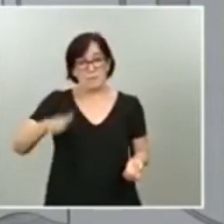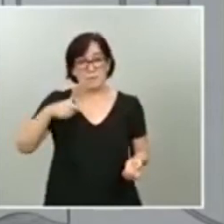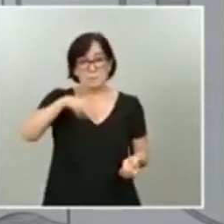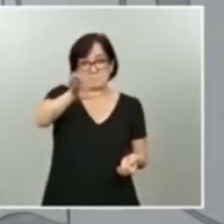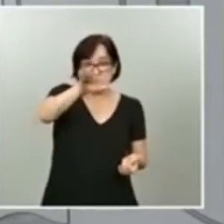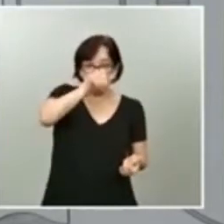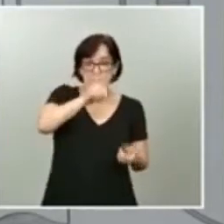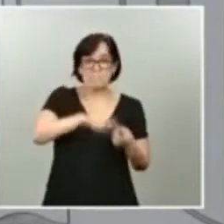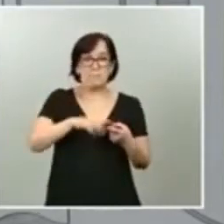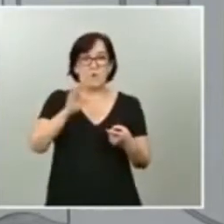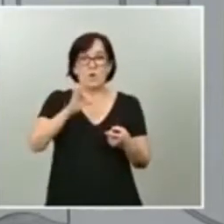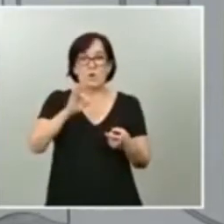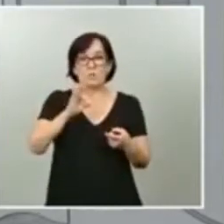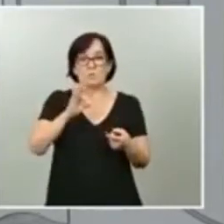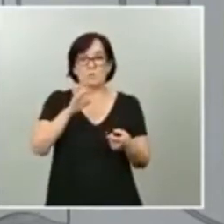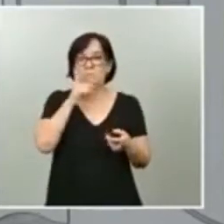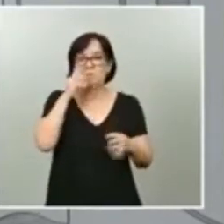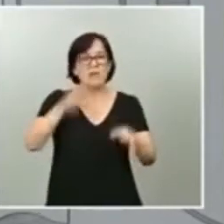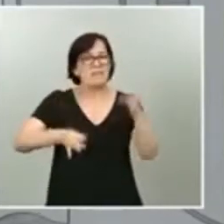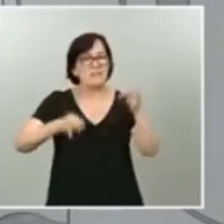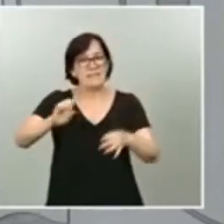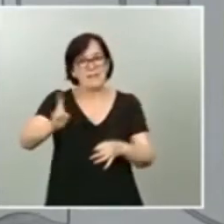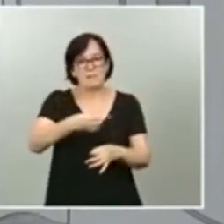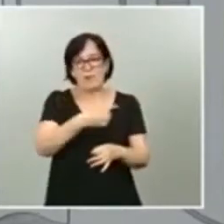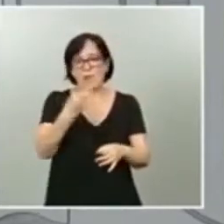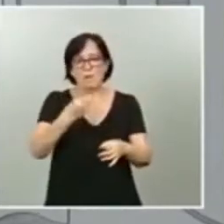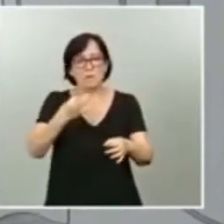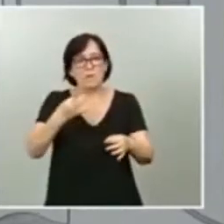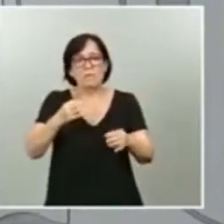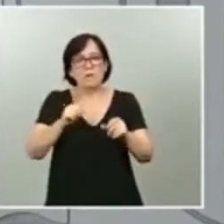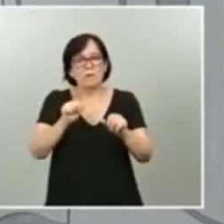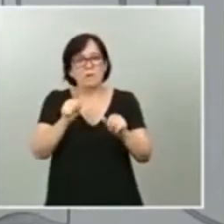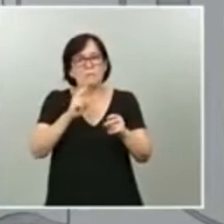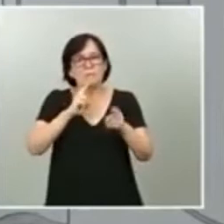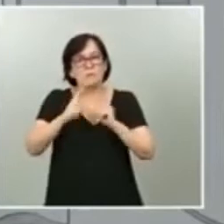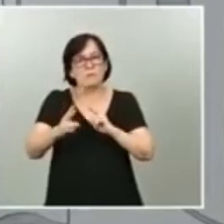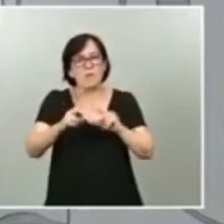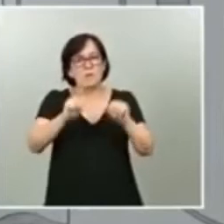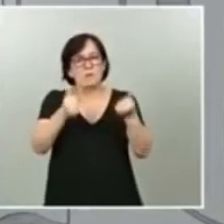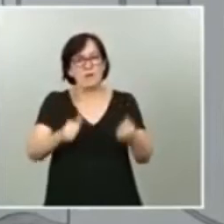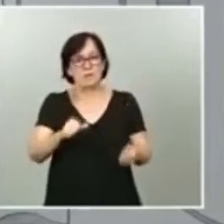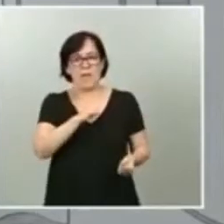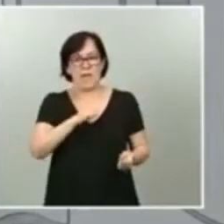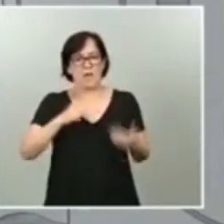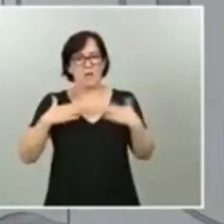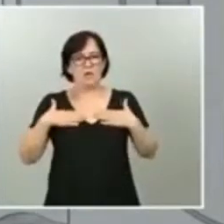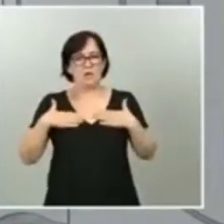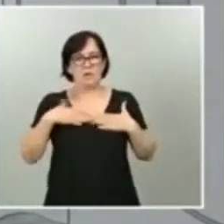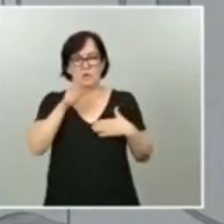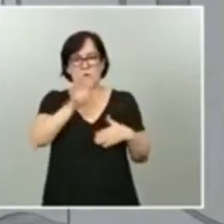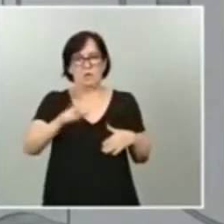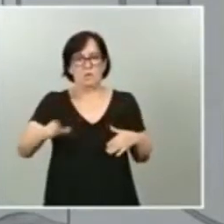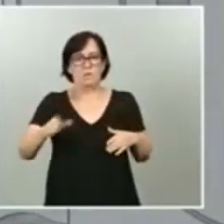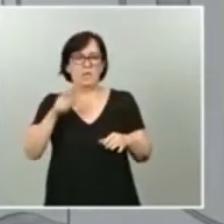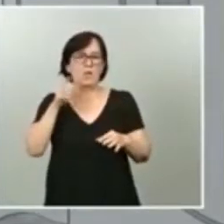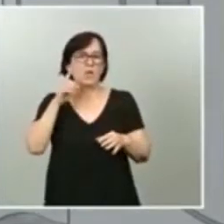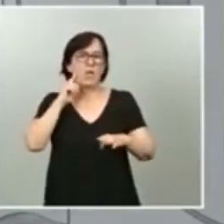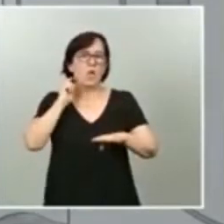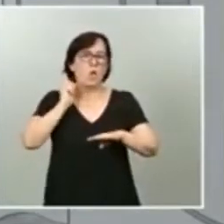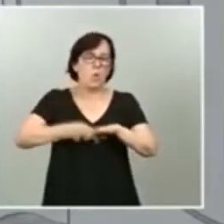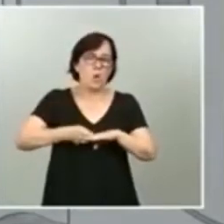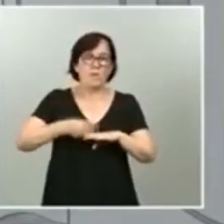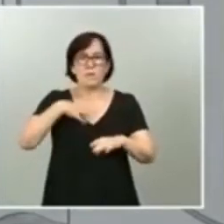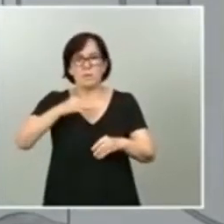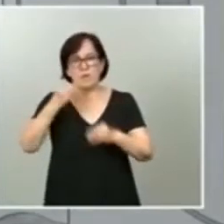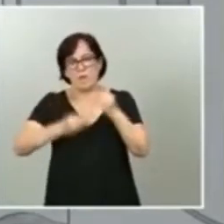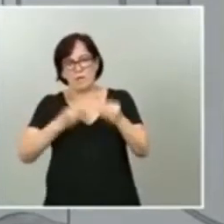requeridas en los tribunales tienen que responder de forma individual a la cuestión que los jueces puedan dictaminar tanto en nuestro país